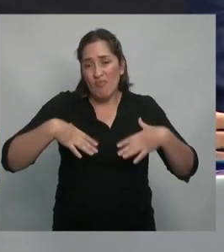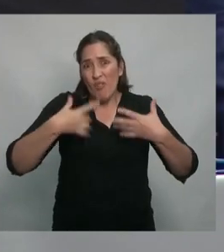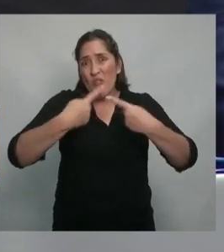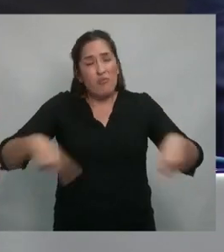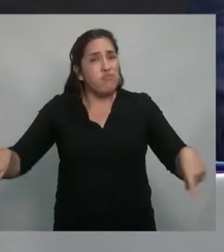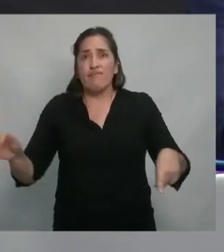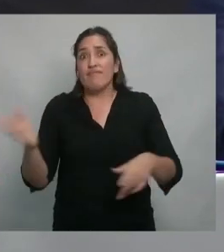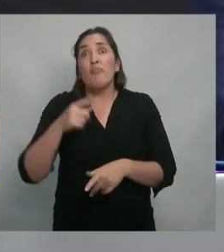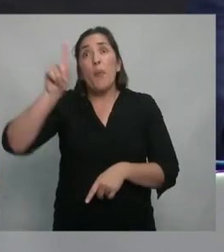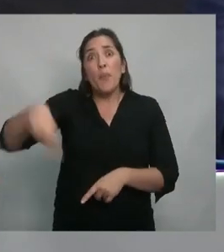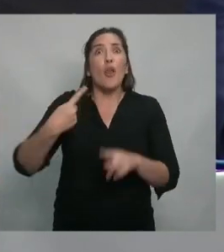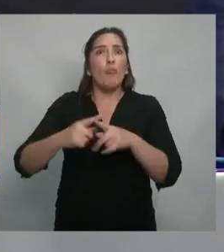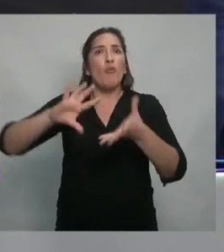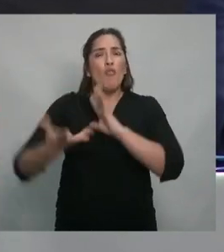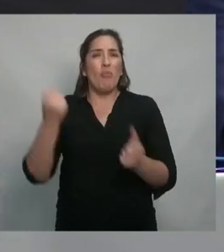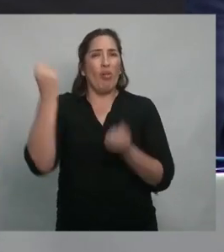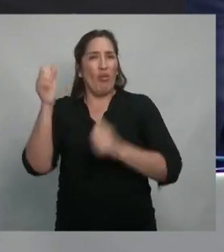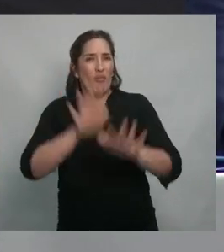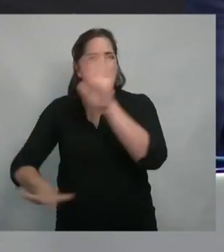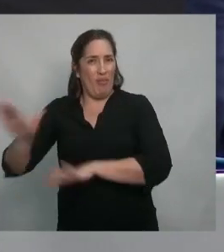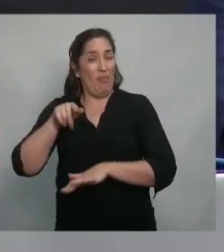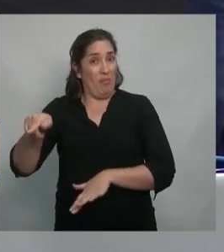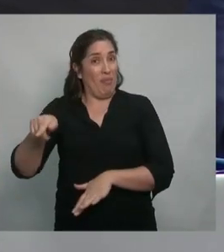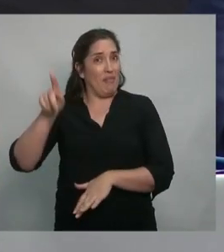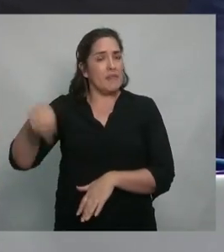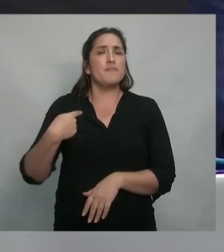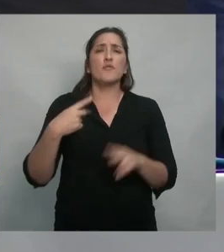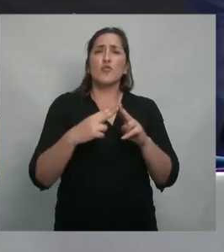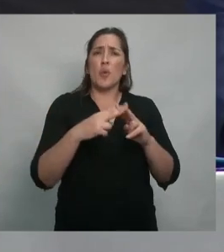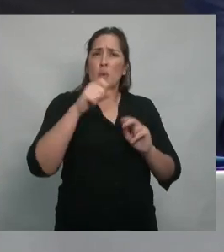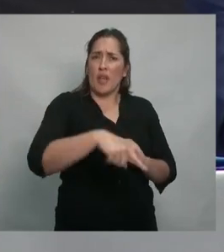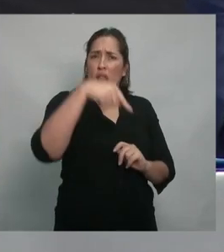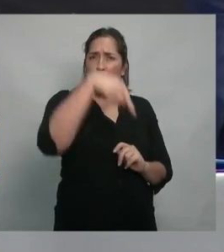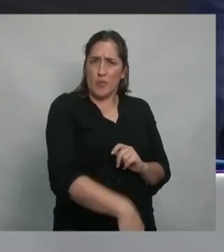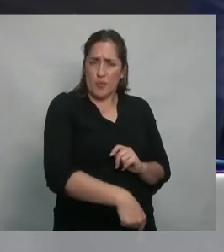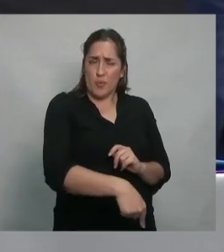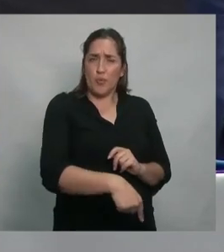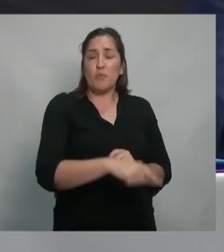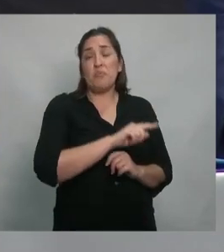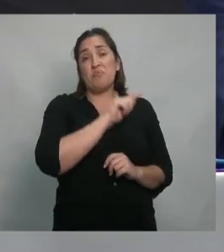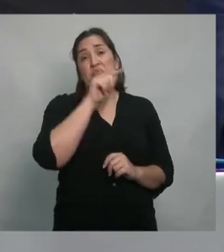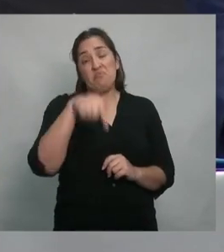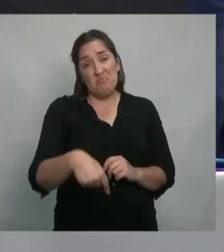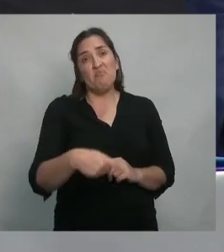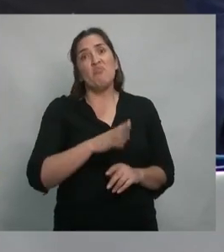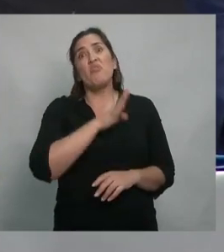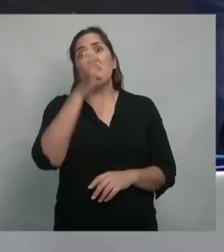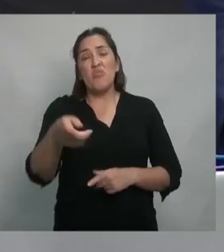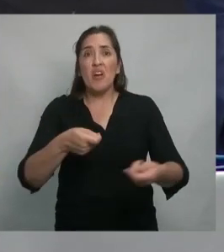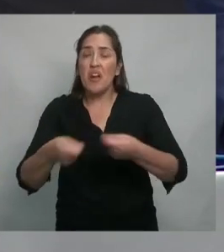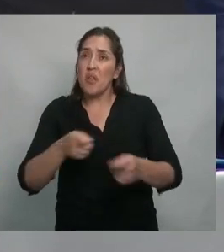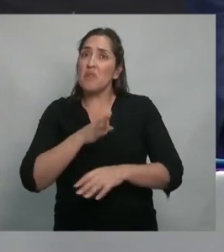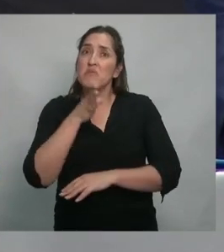del neoliberalismo bien una una sobrina mía que vive en el sur fue al